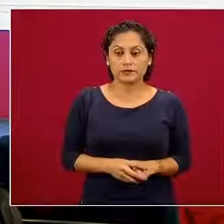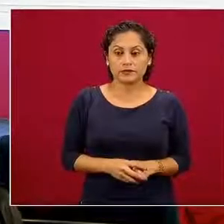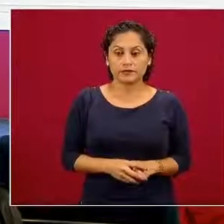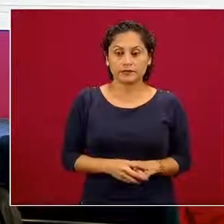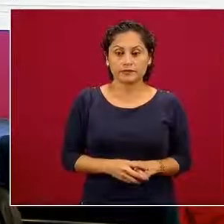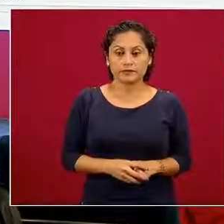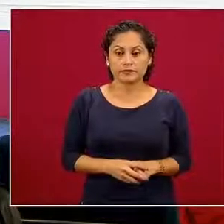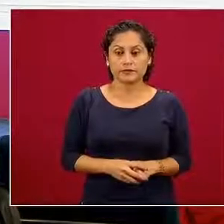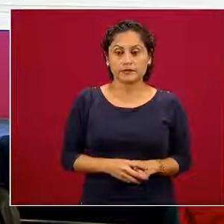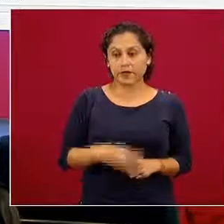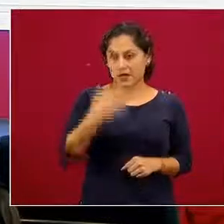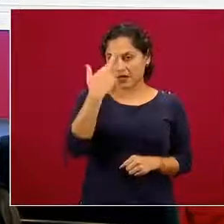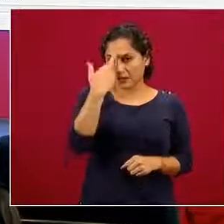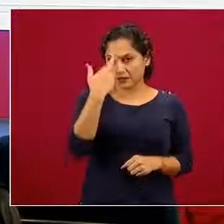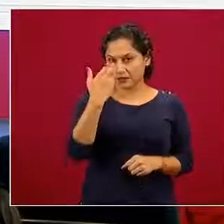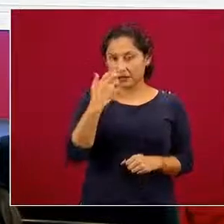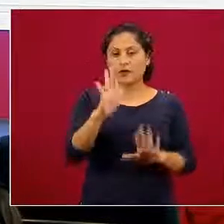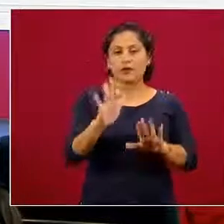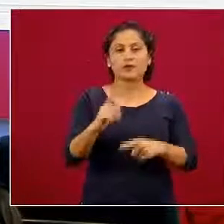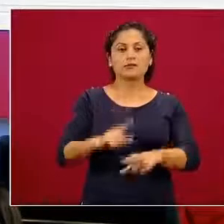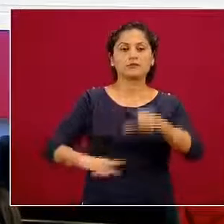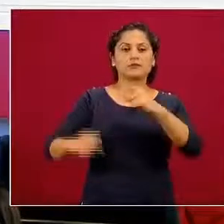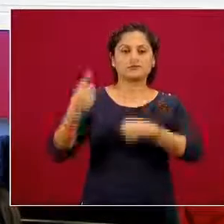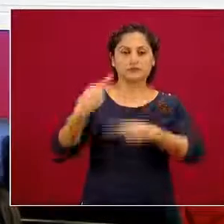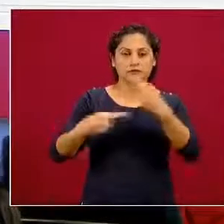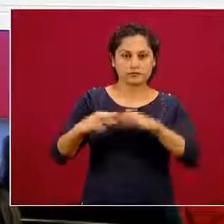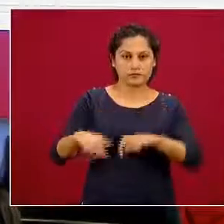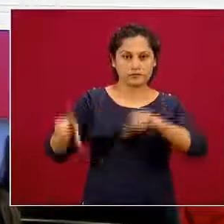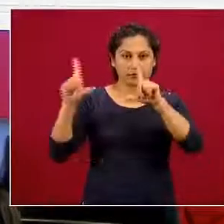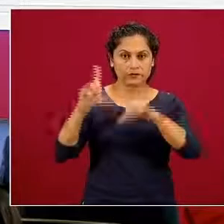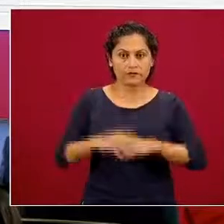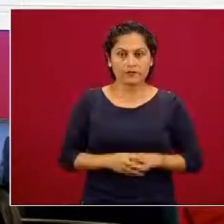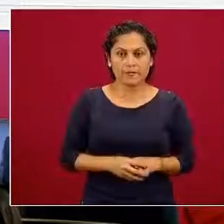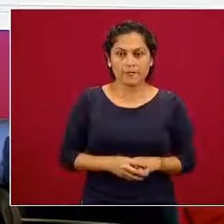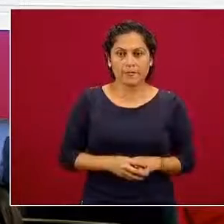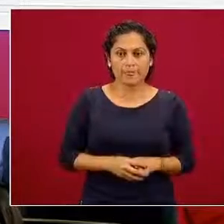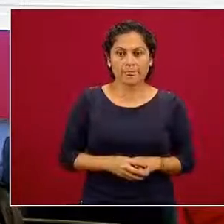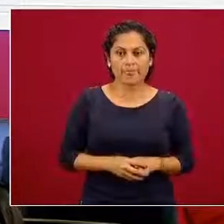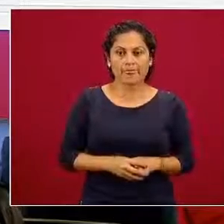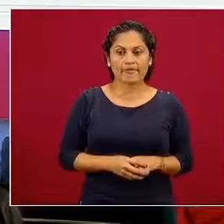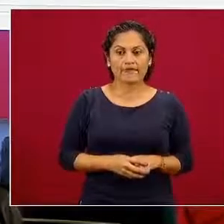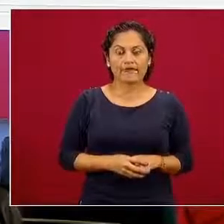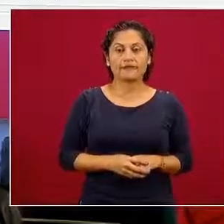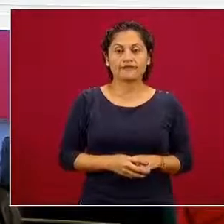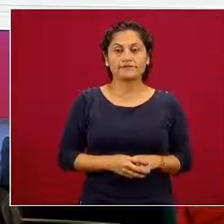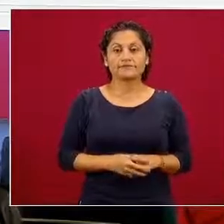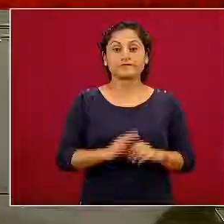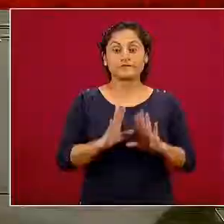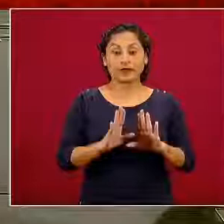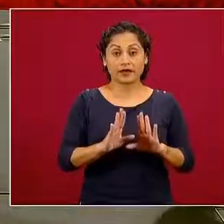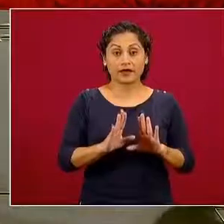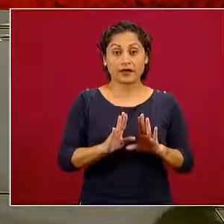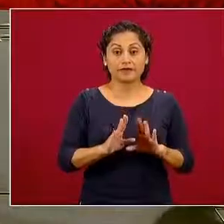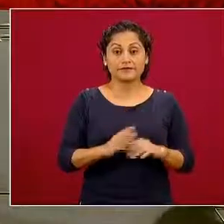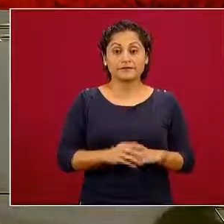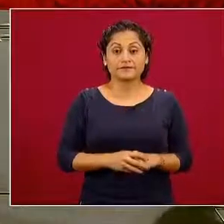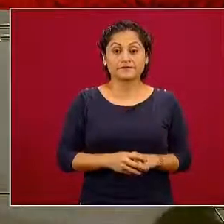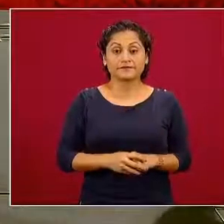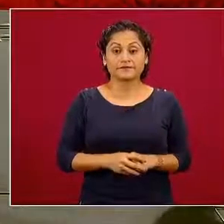Las razones por las que han pedido consulta en